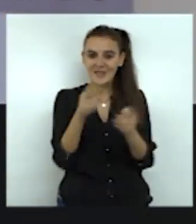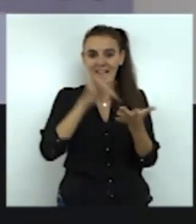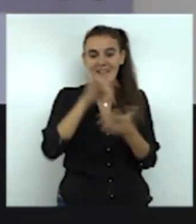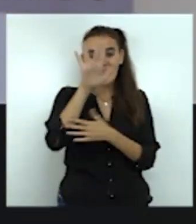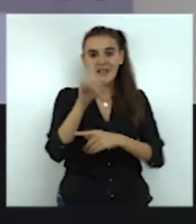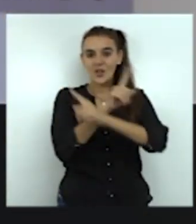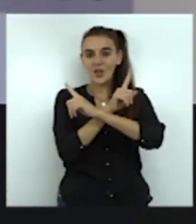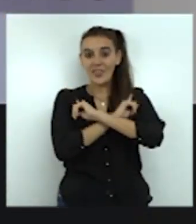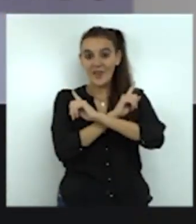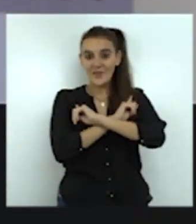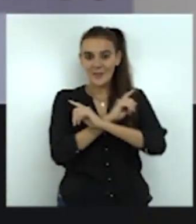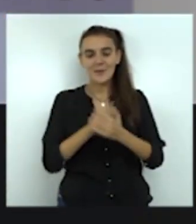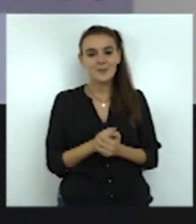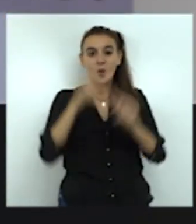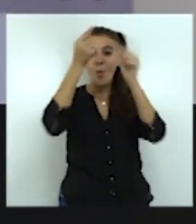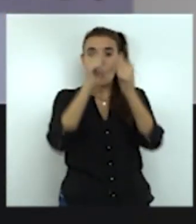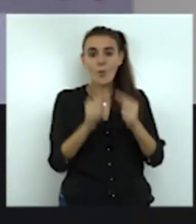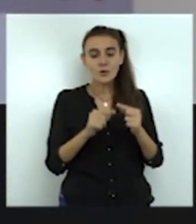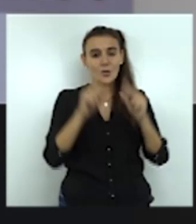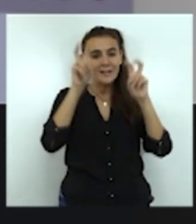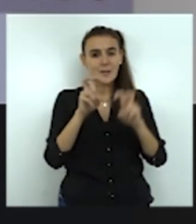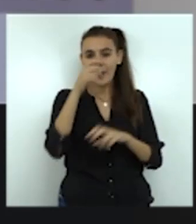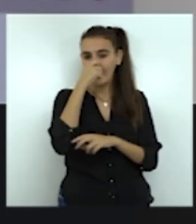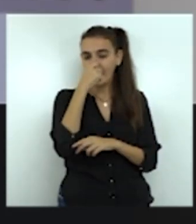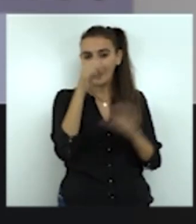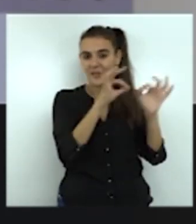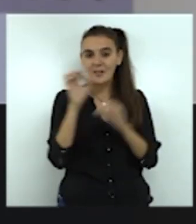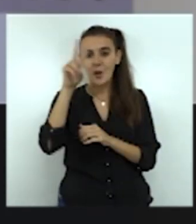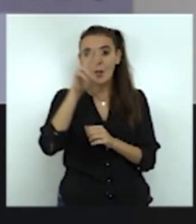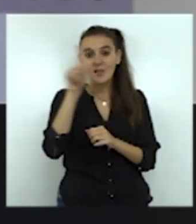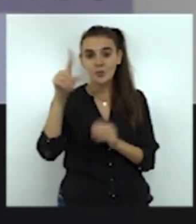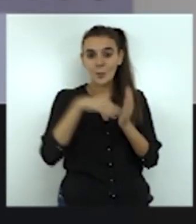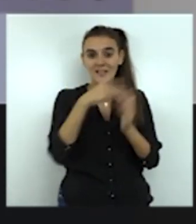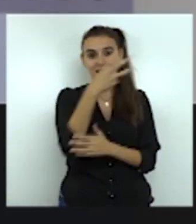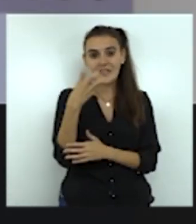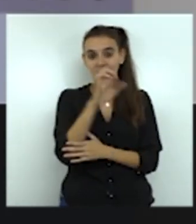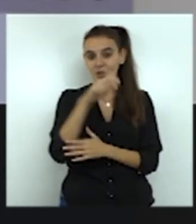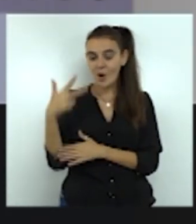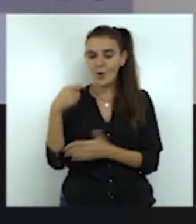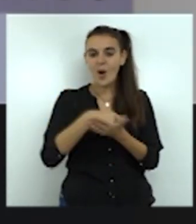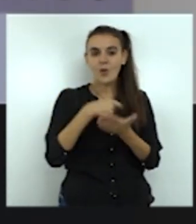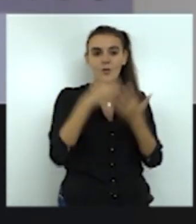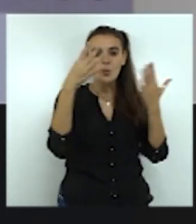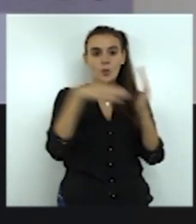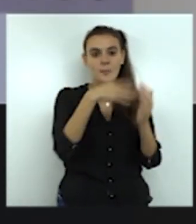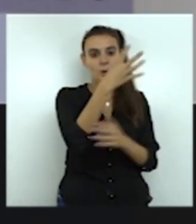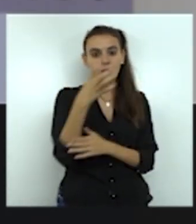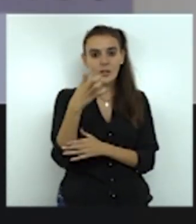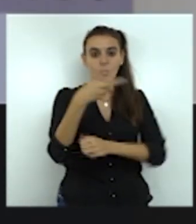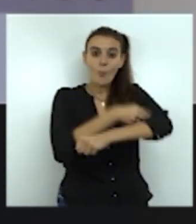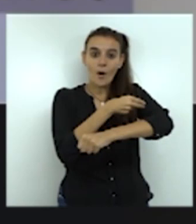presupuesto para el tema de gripe exclusivamente de 31.300 euros. Se han comprado 9.400 vacunas de dos tipos,